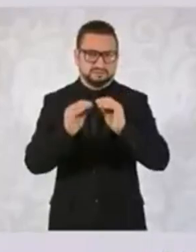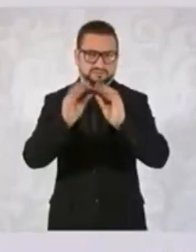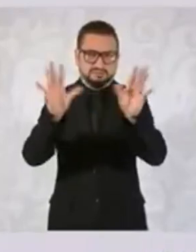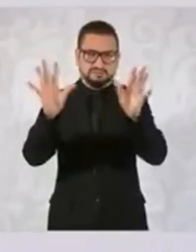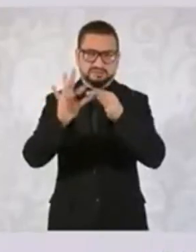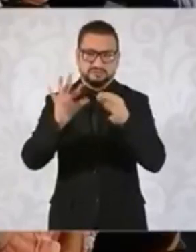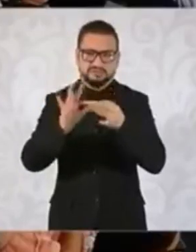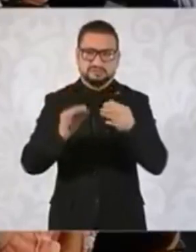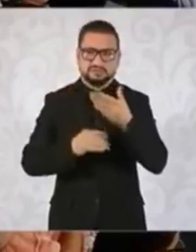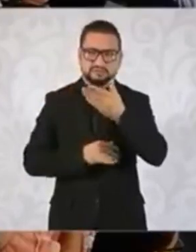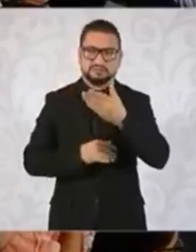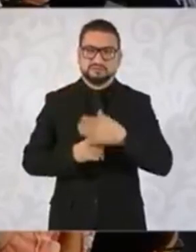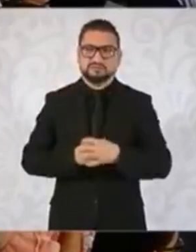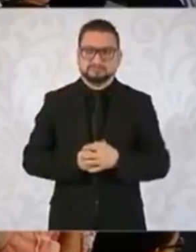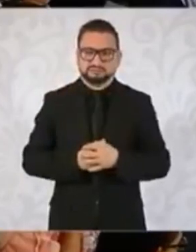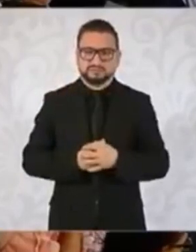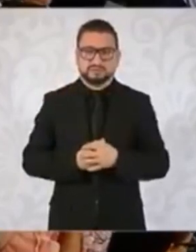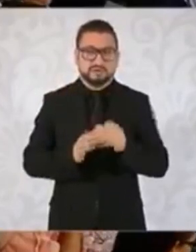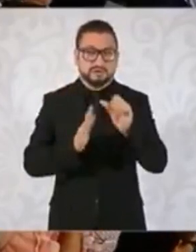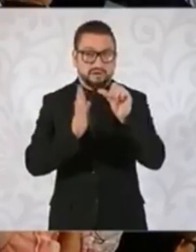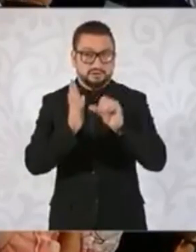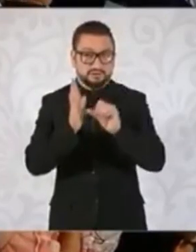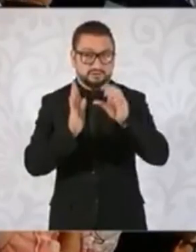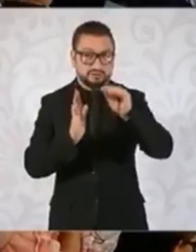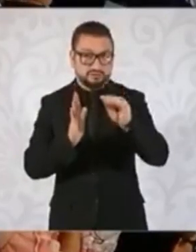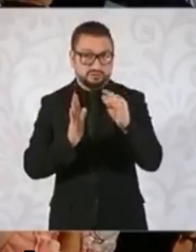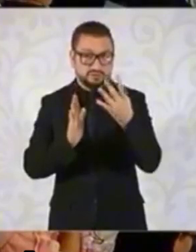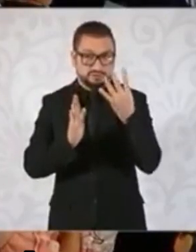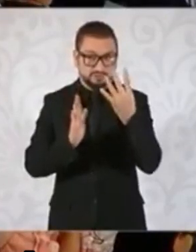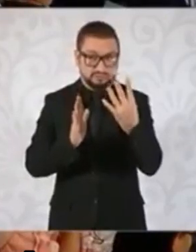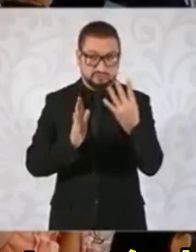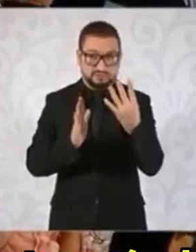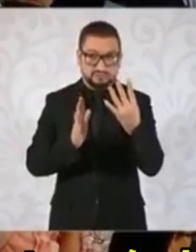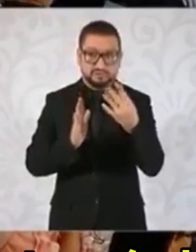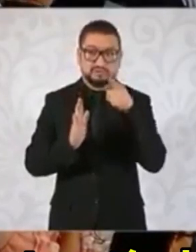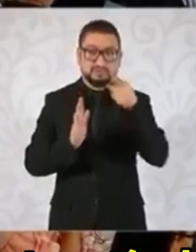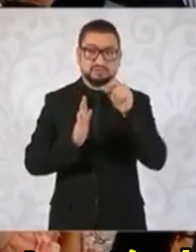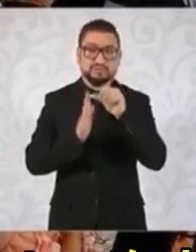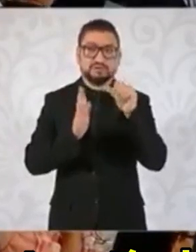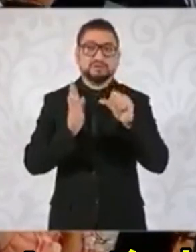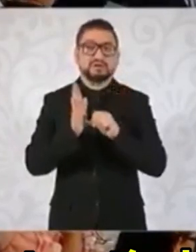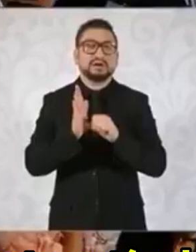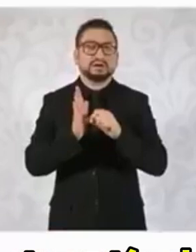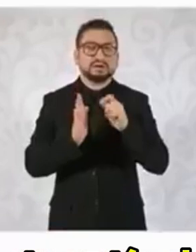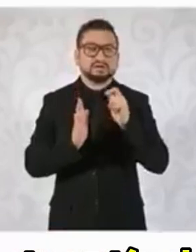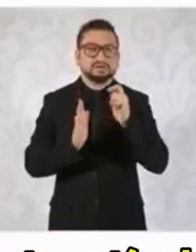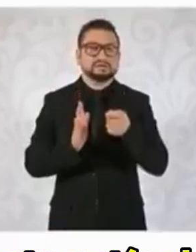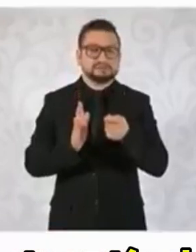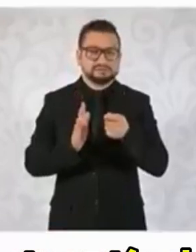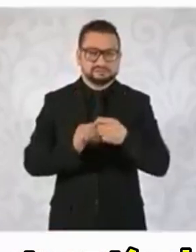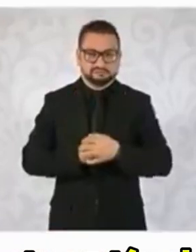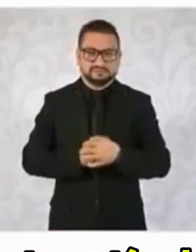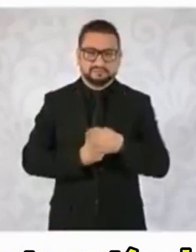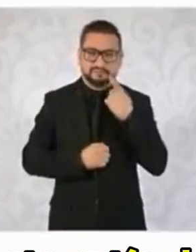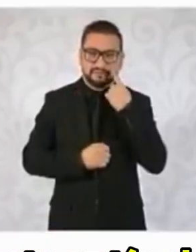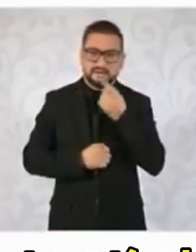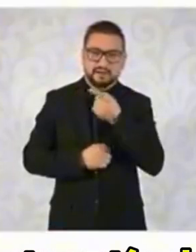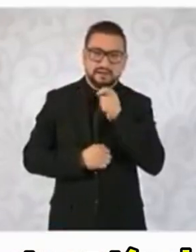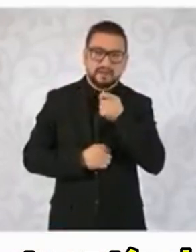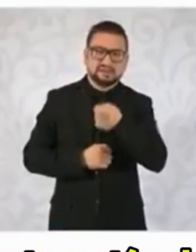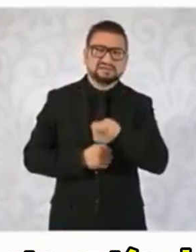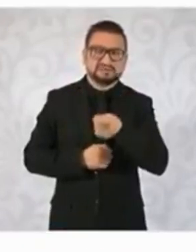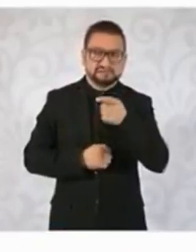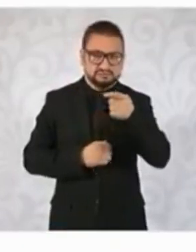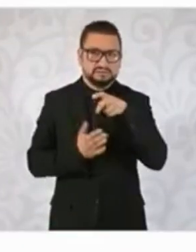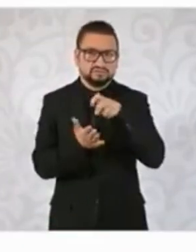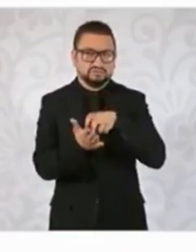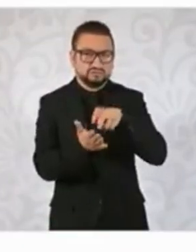Aquí está muy claro el artículo 94. Este artículo fue motivo, fue objeto de la